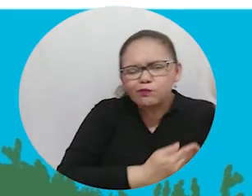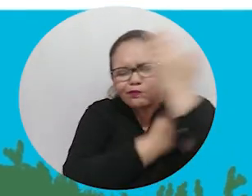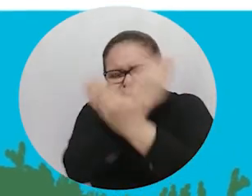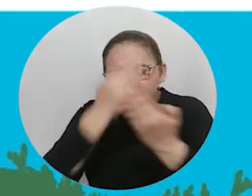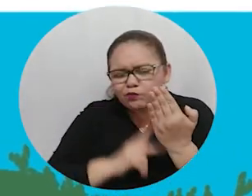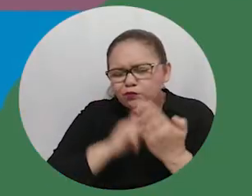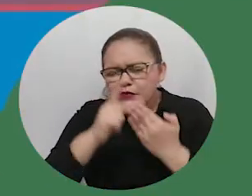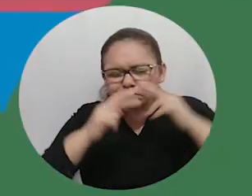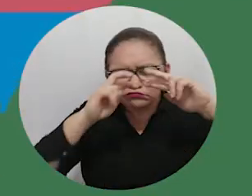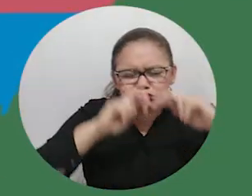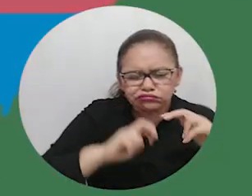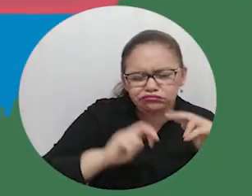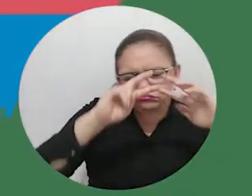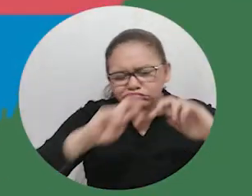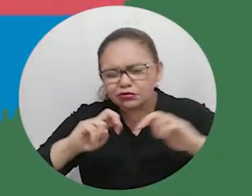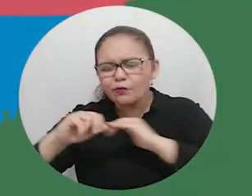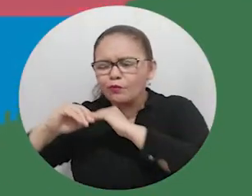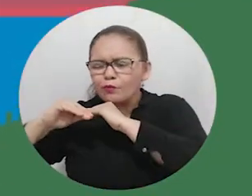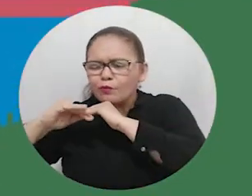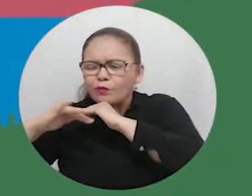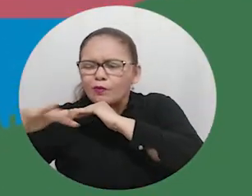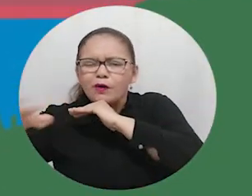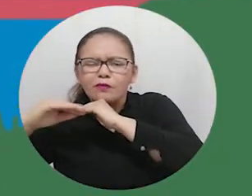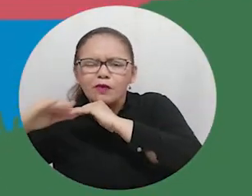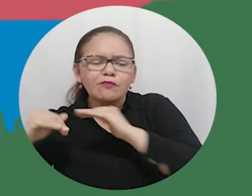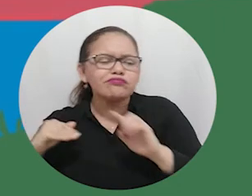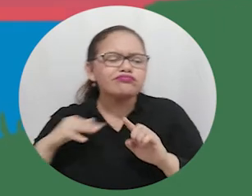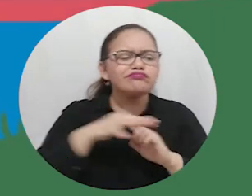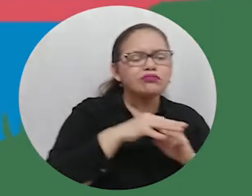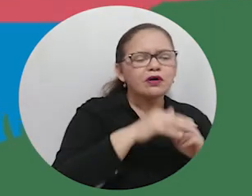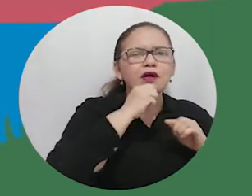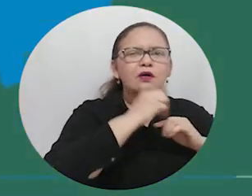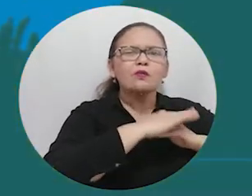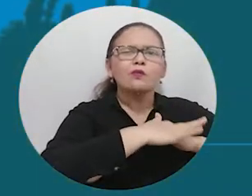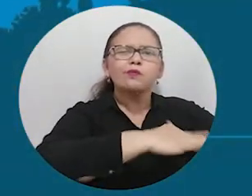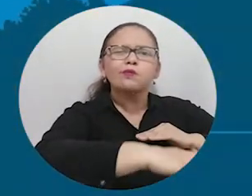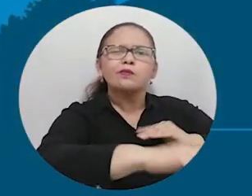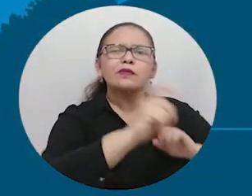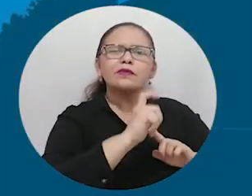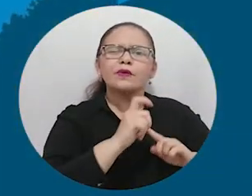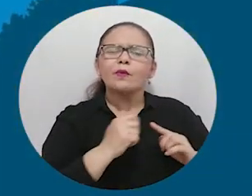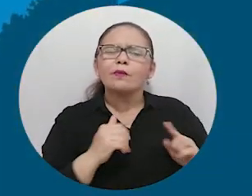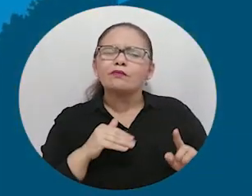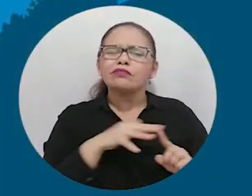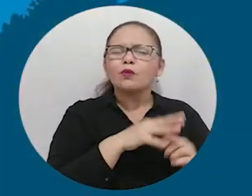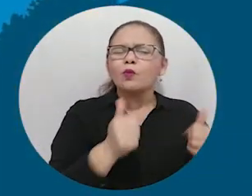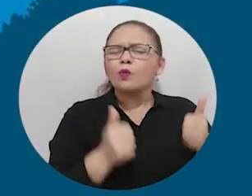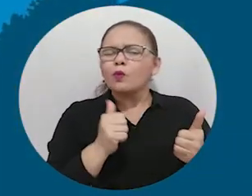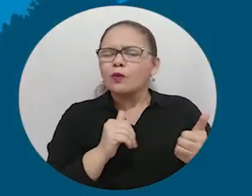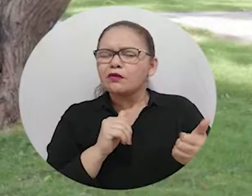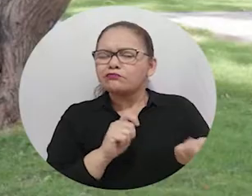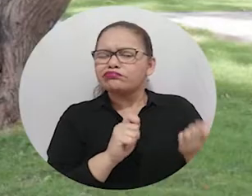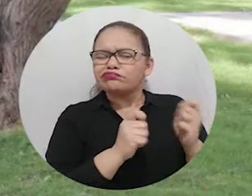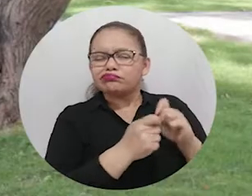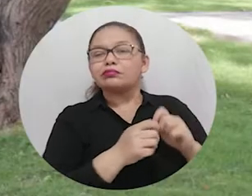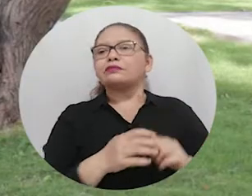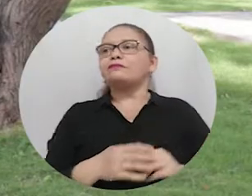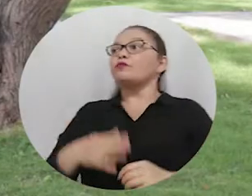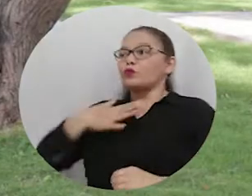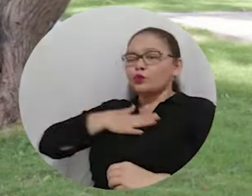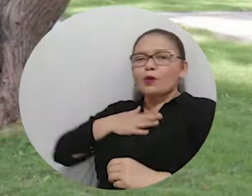acidificación de los océanos en organismos y ecosistemas de la Ciénaga Grande de Santa Marta, Colombia. Establecimos